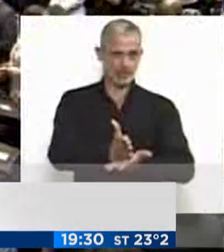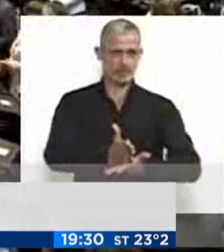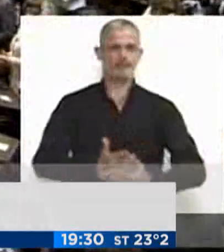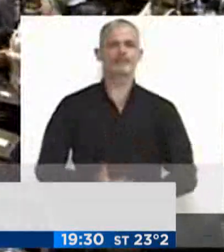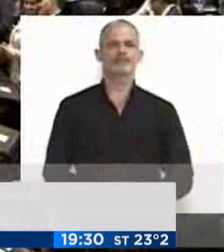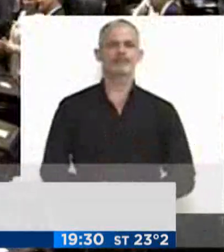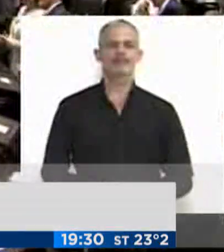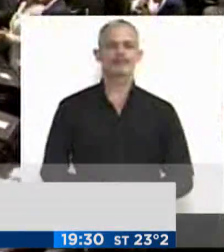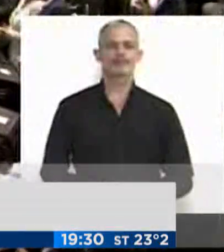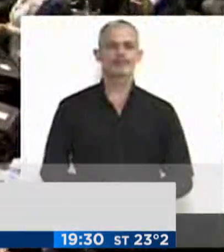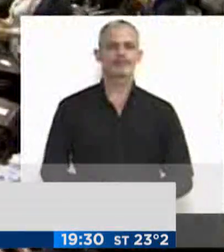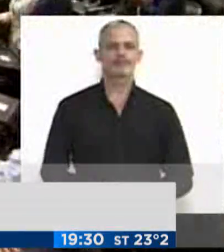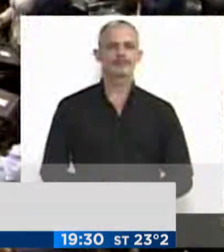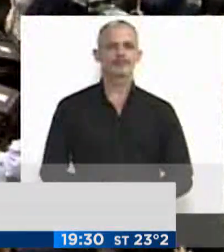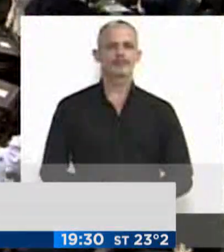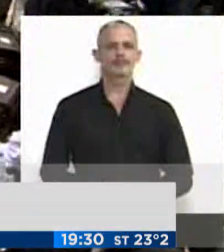demanden.